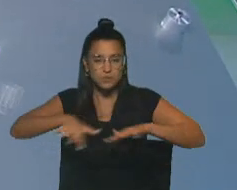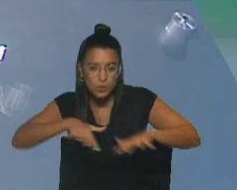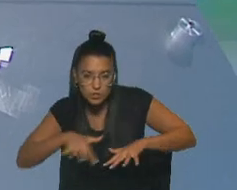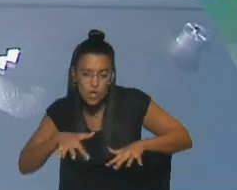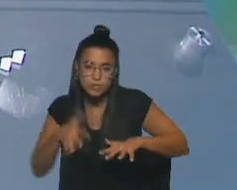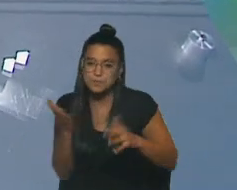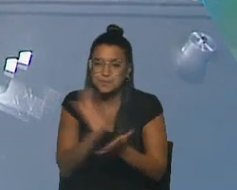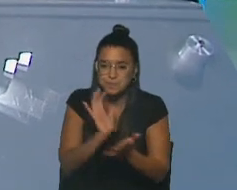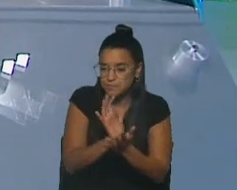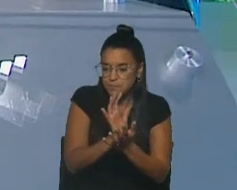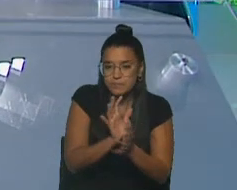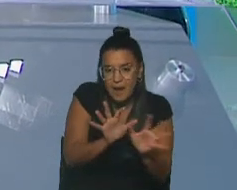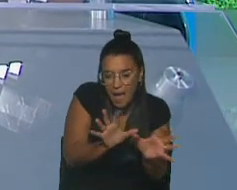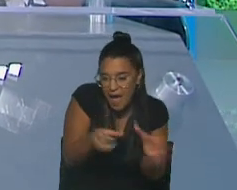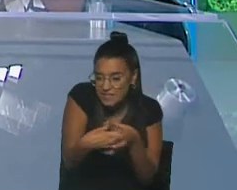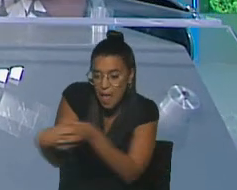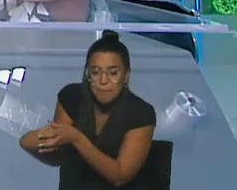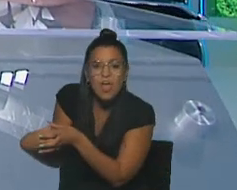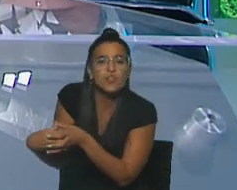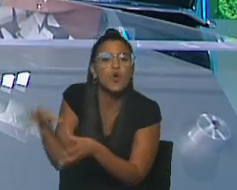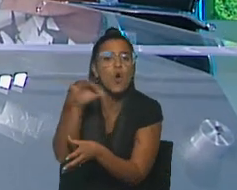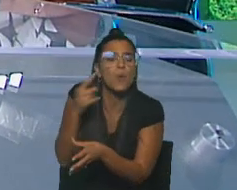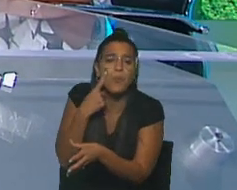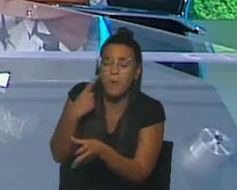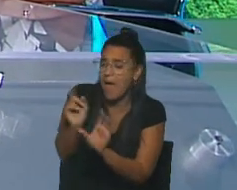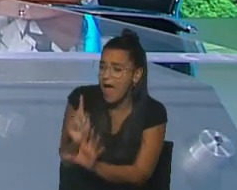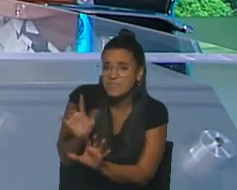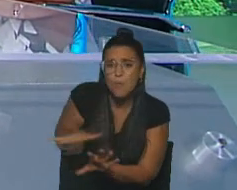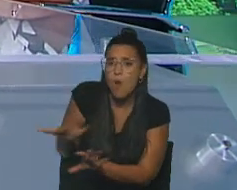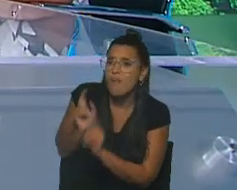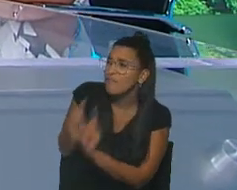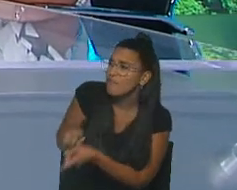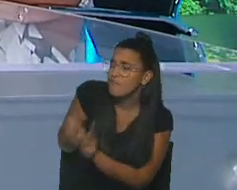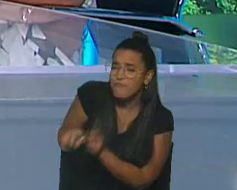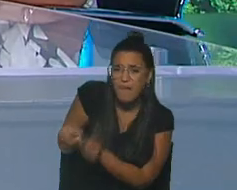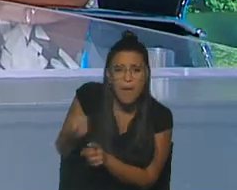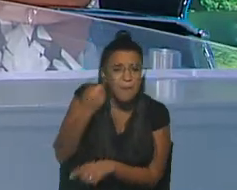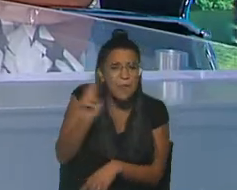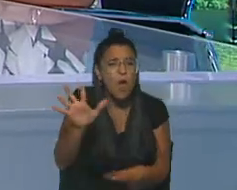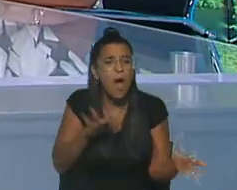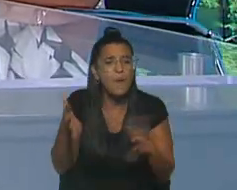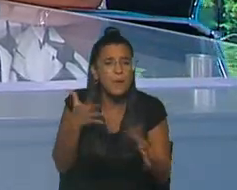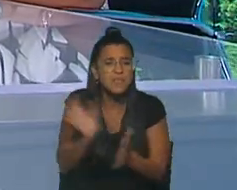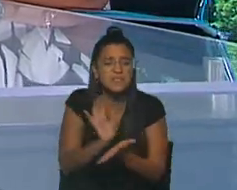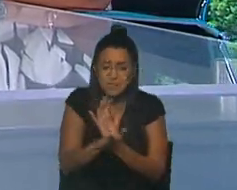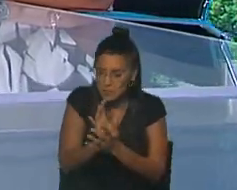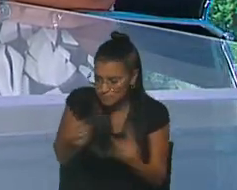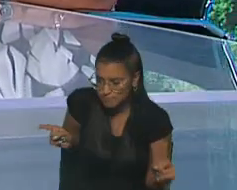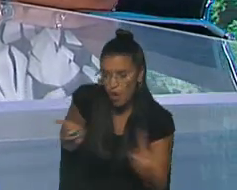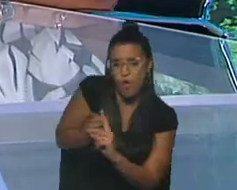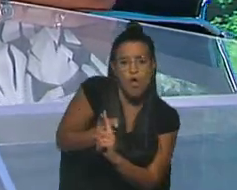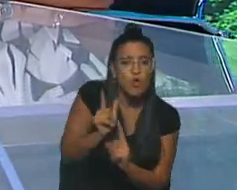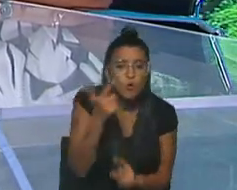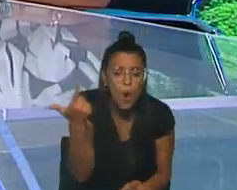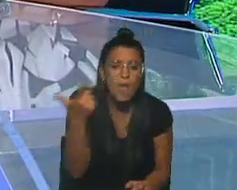aislamiento o de vida, como vivieron siempre esos pueblos, pero a veces no tan conectados como uno podría imaginar